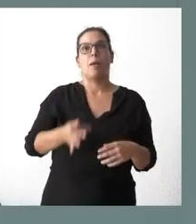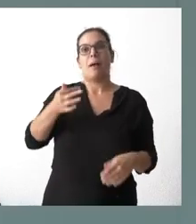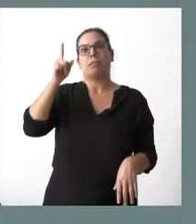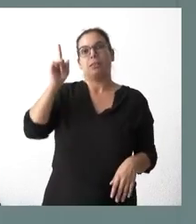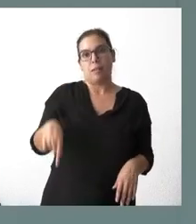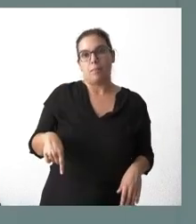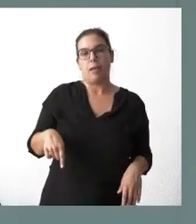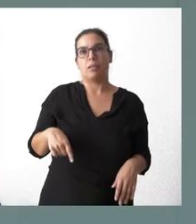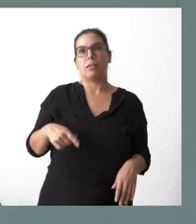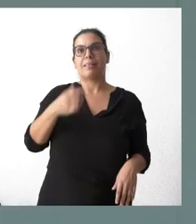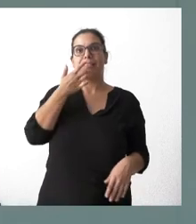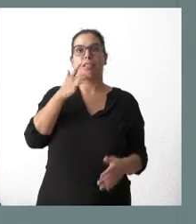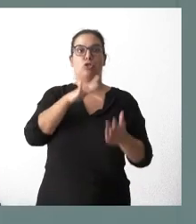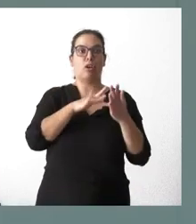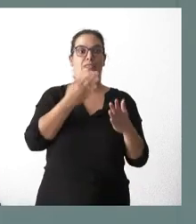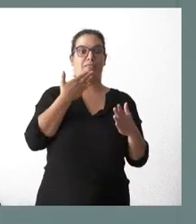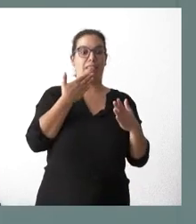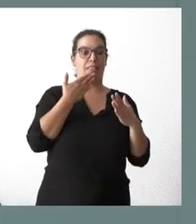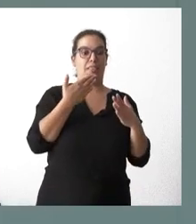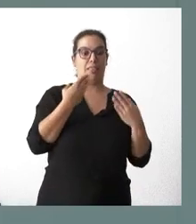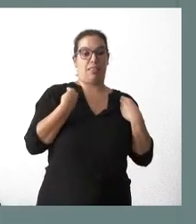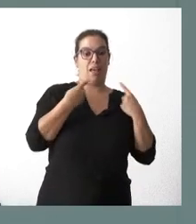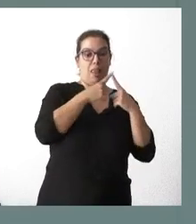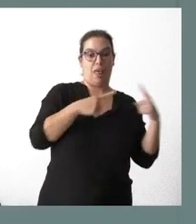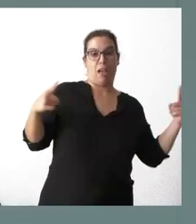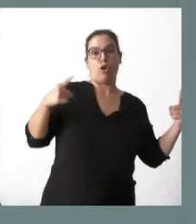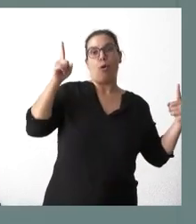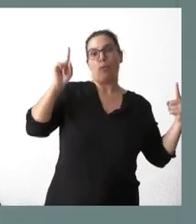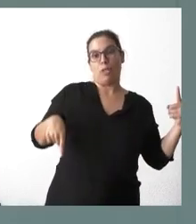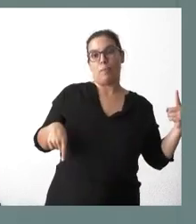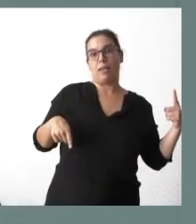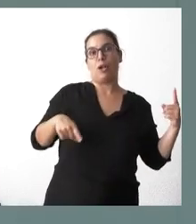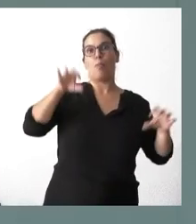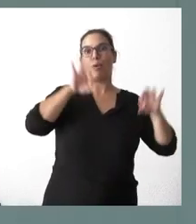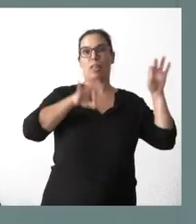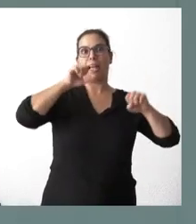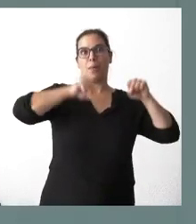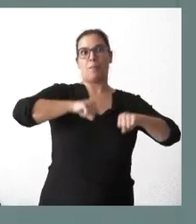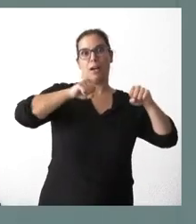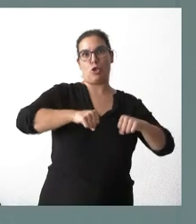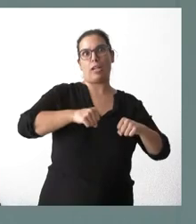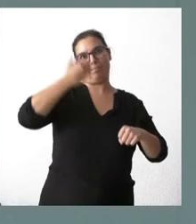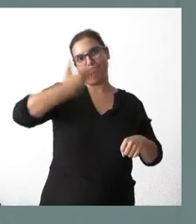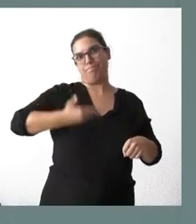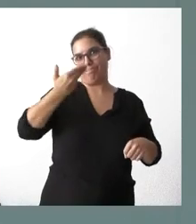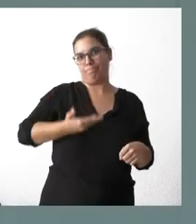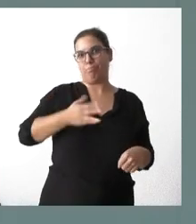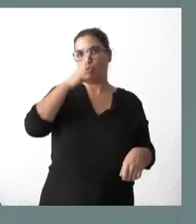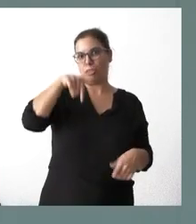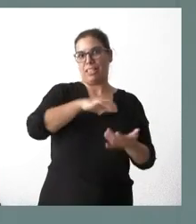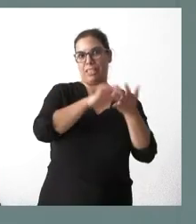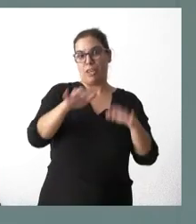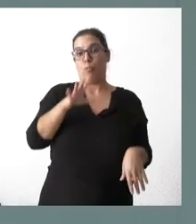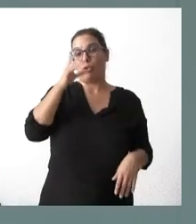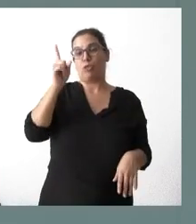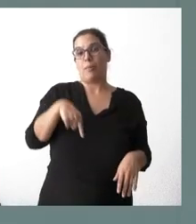que cuando se tiene una alta esperanza de vida, pues la pirámide de población tiene un porcentaje de personas mayores ciertamente relevante, que es lo que tenemos en Castilla y León. Y, por tanto,